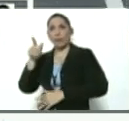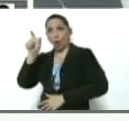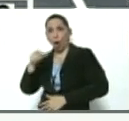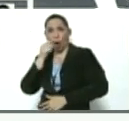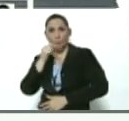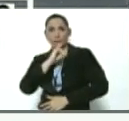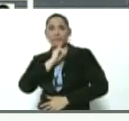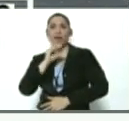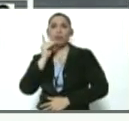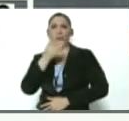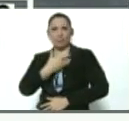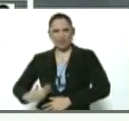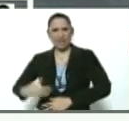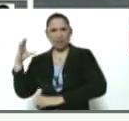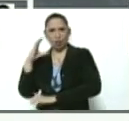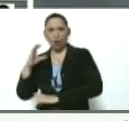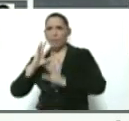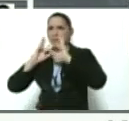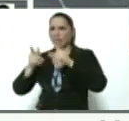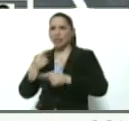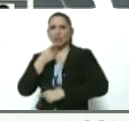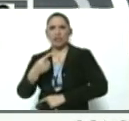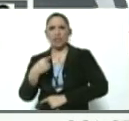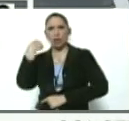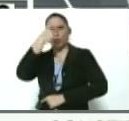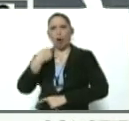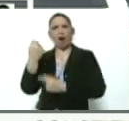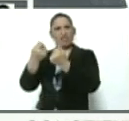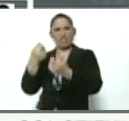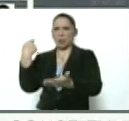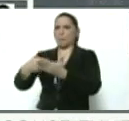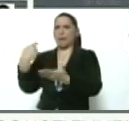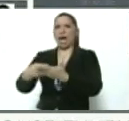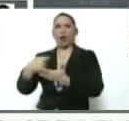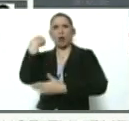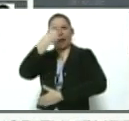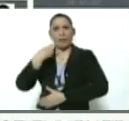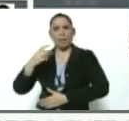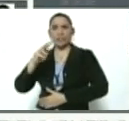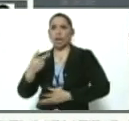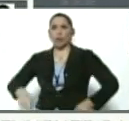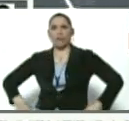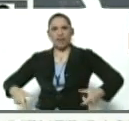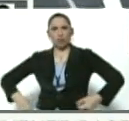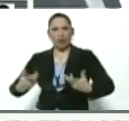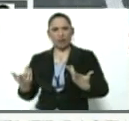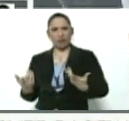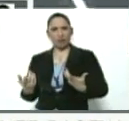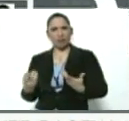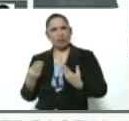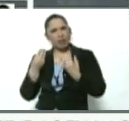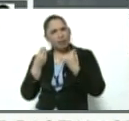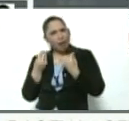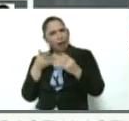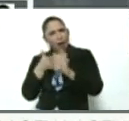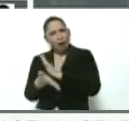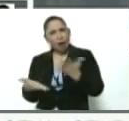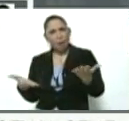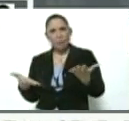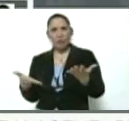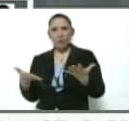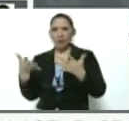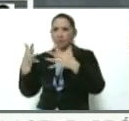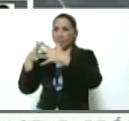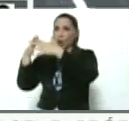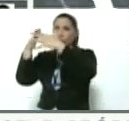Duque da una declaración ofreciendo recompensa por la captura de Doble Rueda, cómo es que Estados